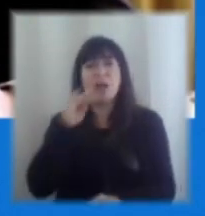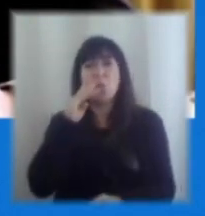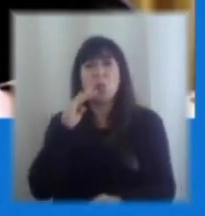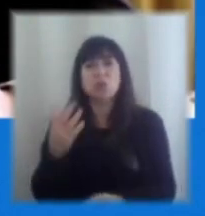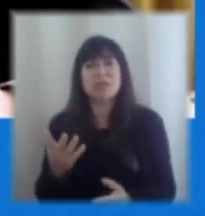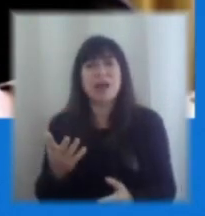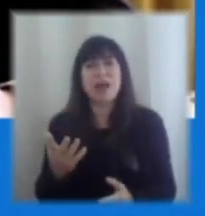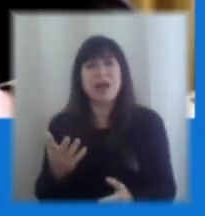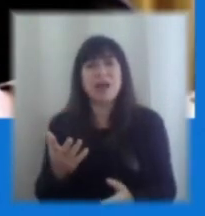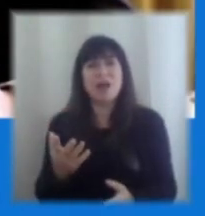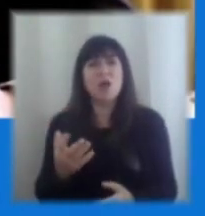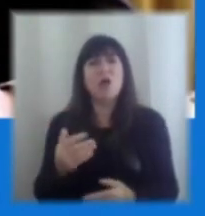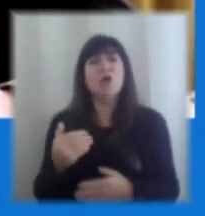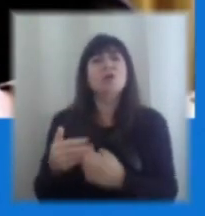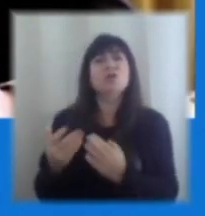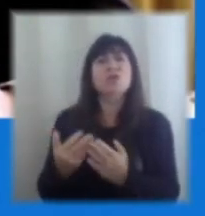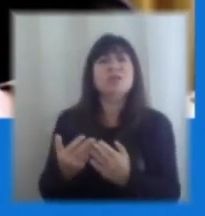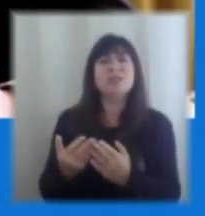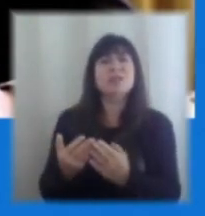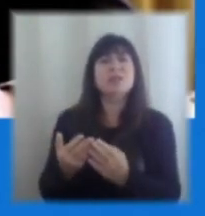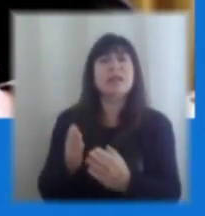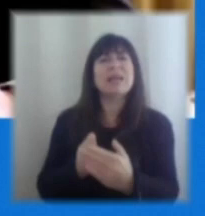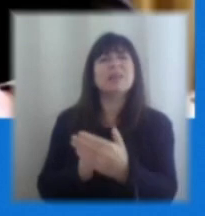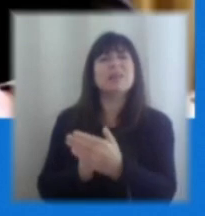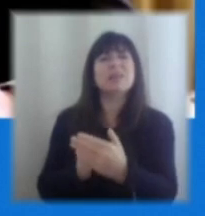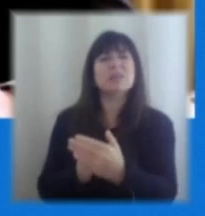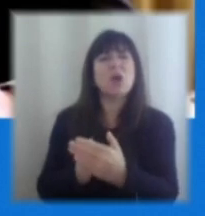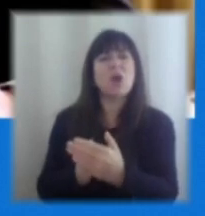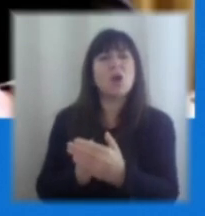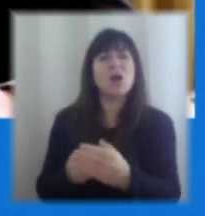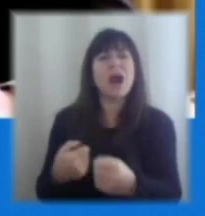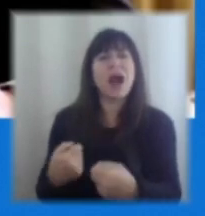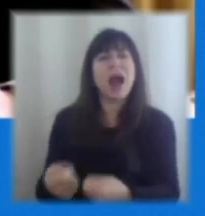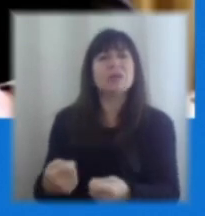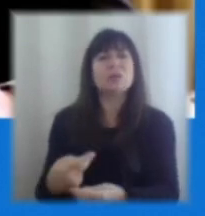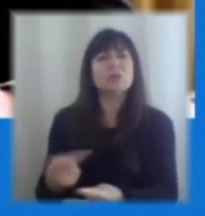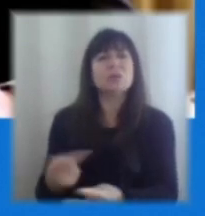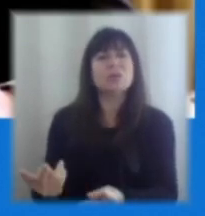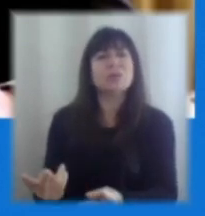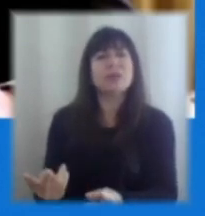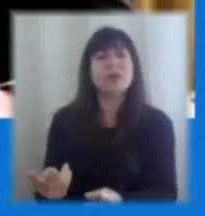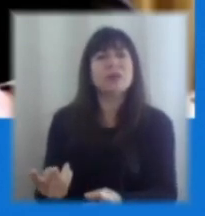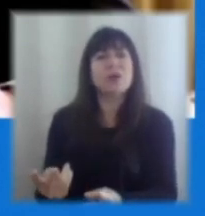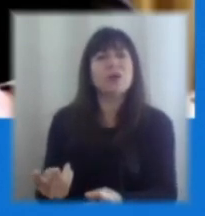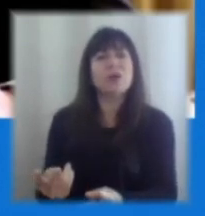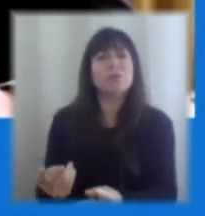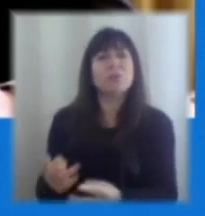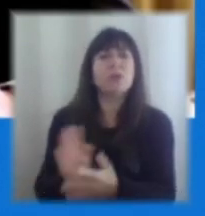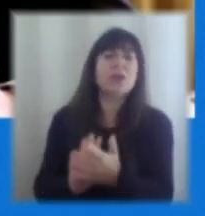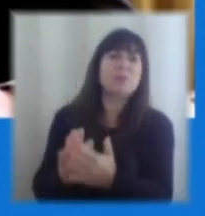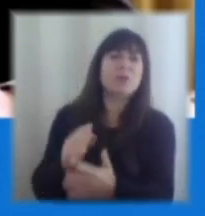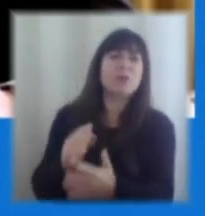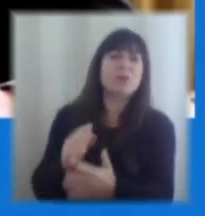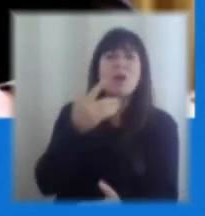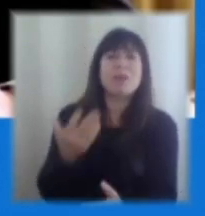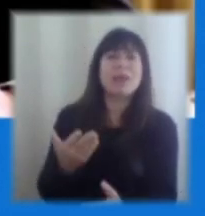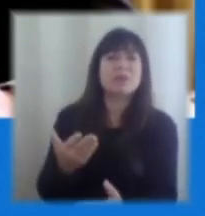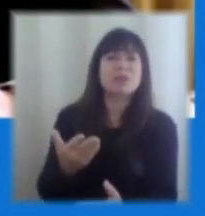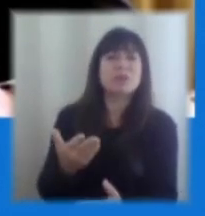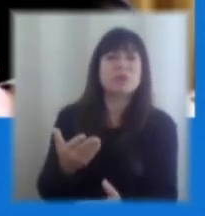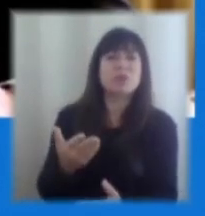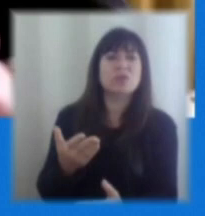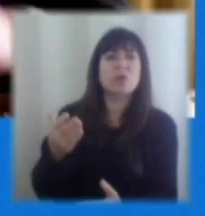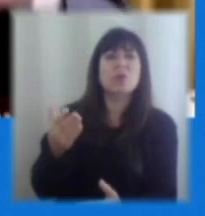por así decirlo, ¿dónde está esa restricción, por así decirlo, de gasto público, en fin, el endeudamiento, digamos. De hecho, en uno de nuestros